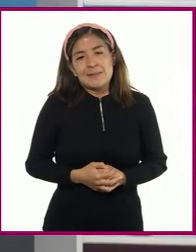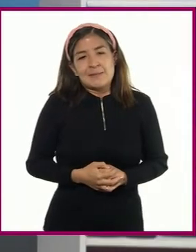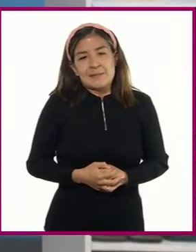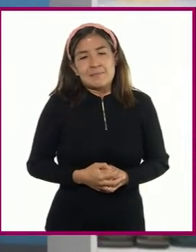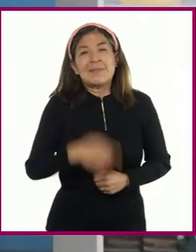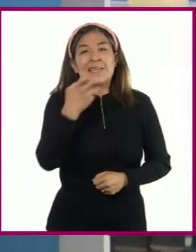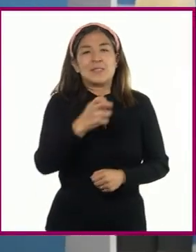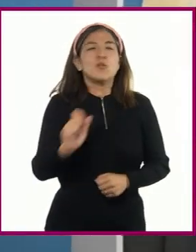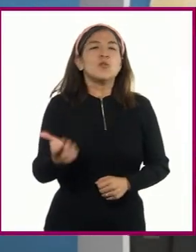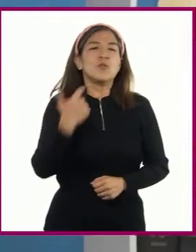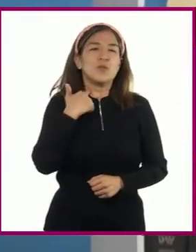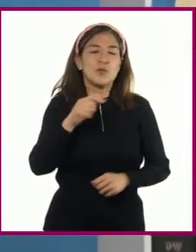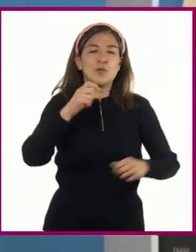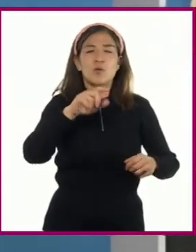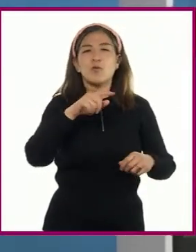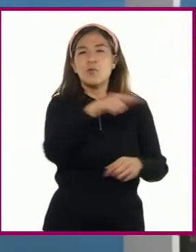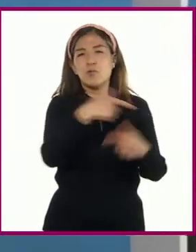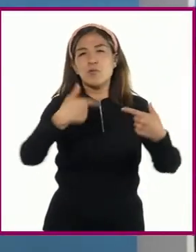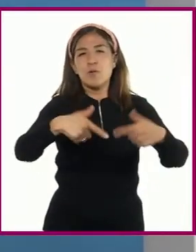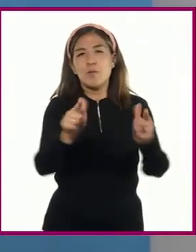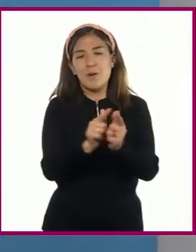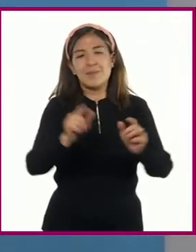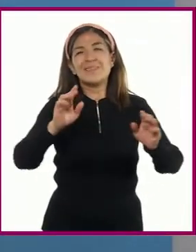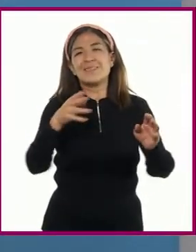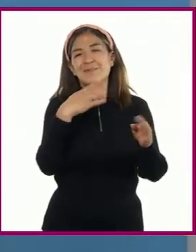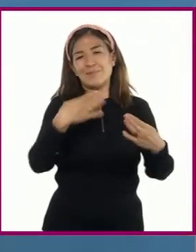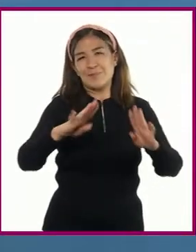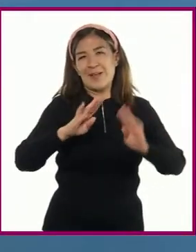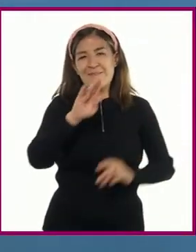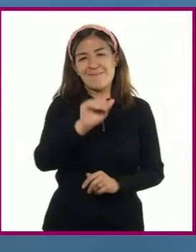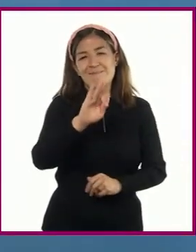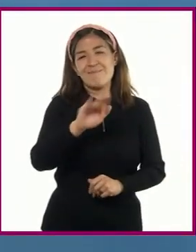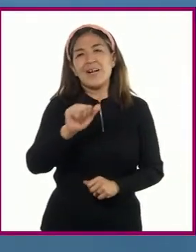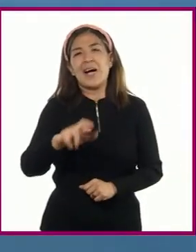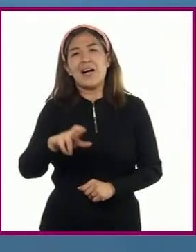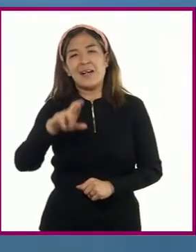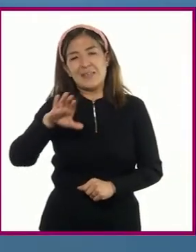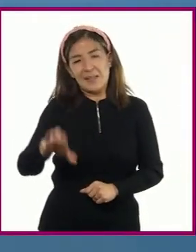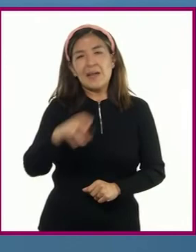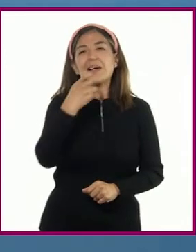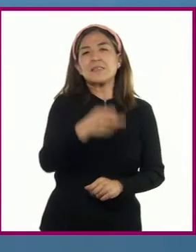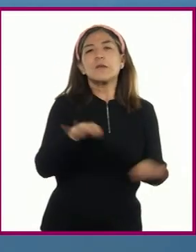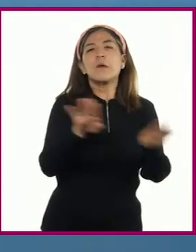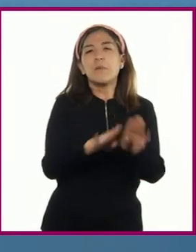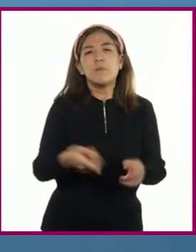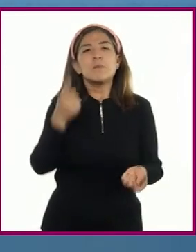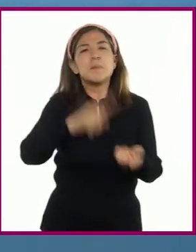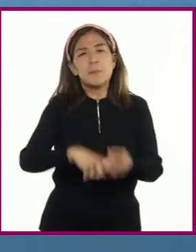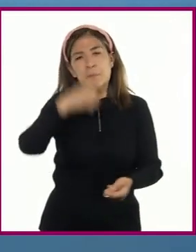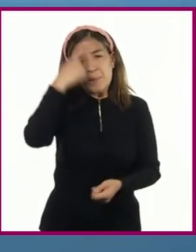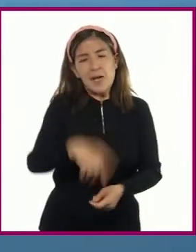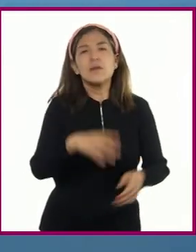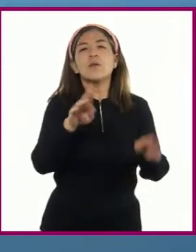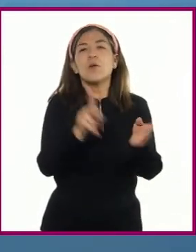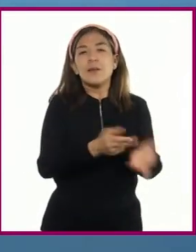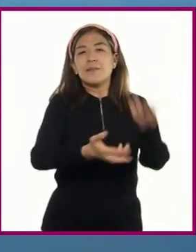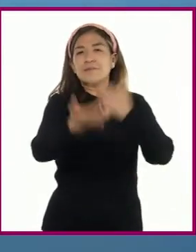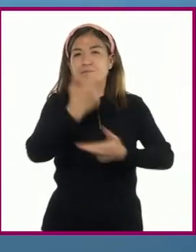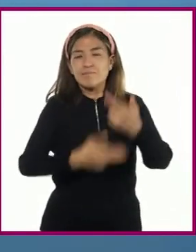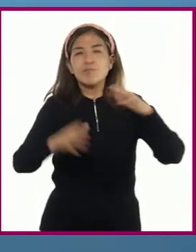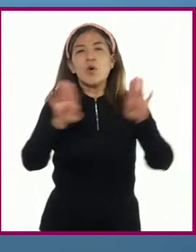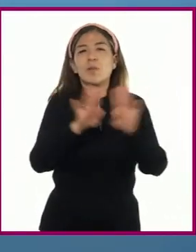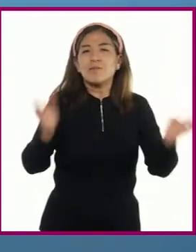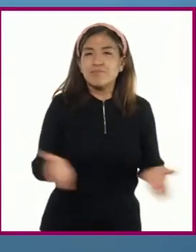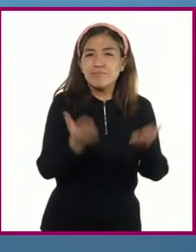excombatientes liderados por ella, el apoyo de la comunidad de Pueblo Rico ha sido fundamental para que la reincorporación avance.